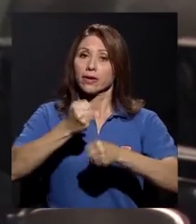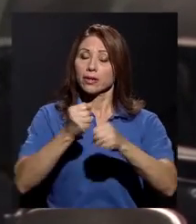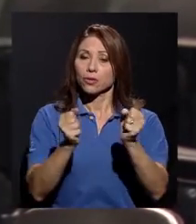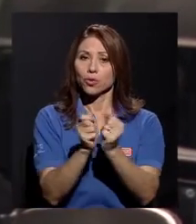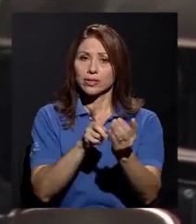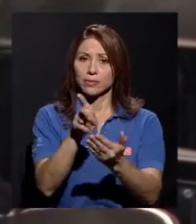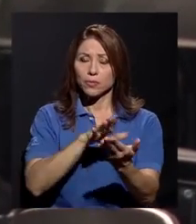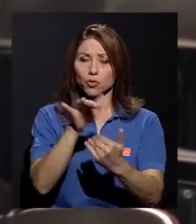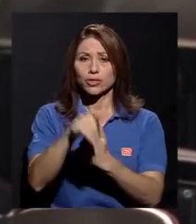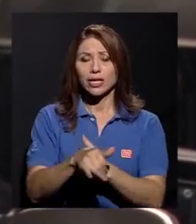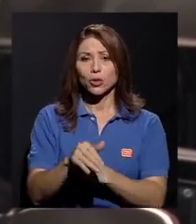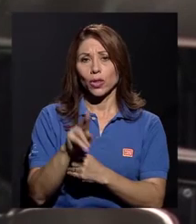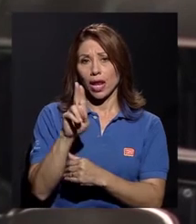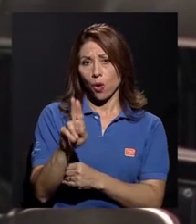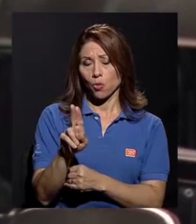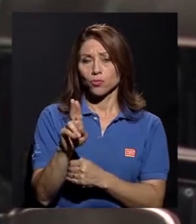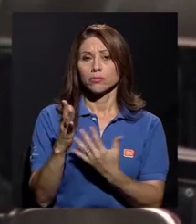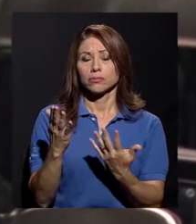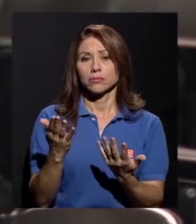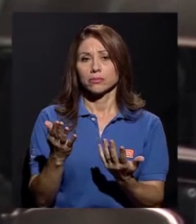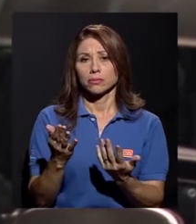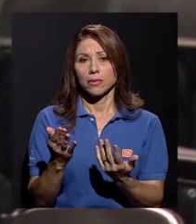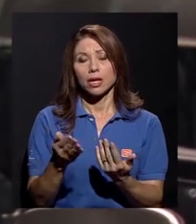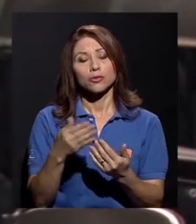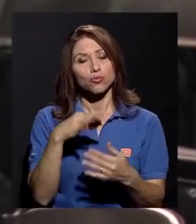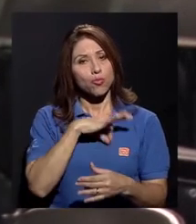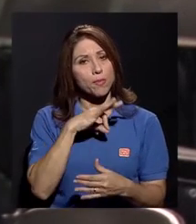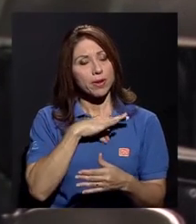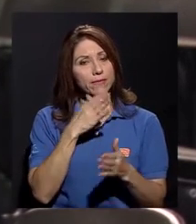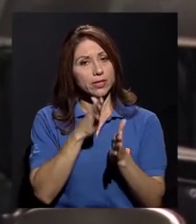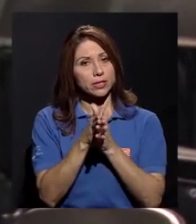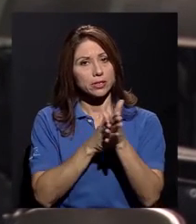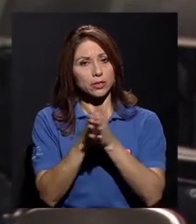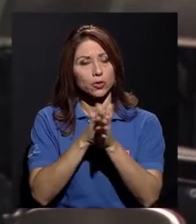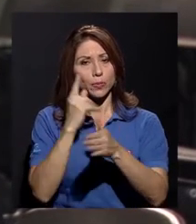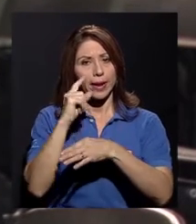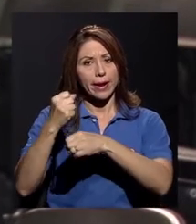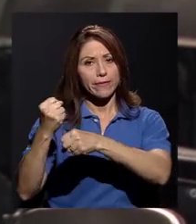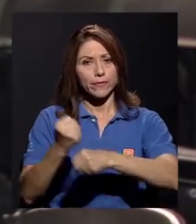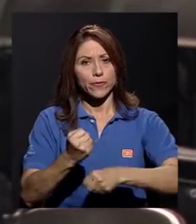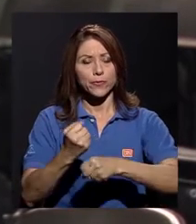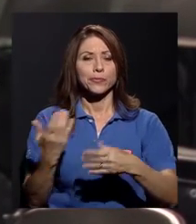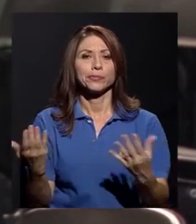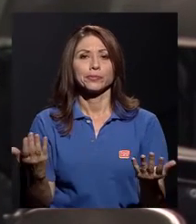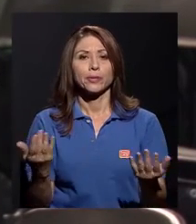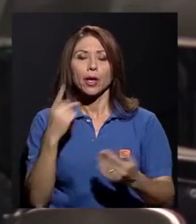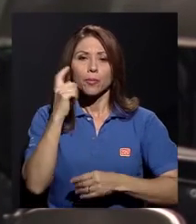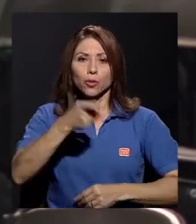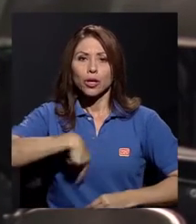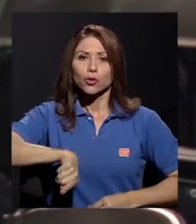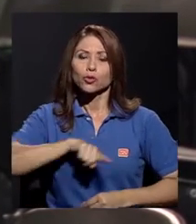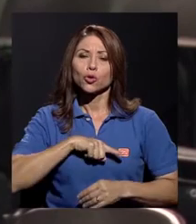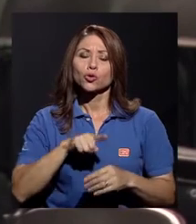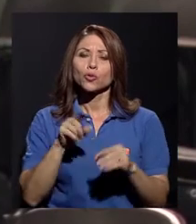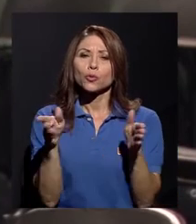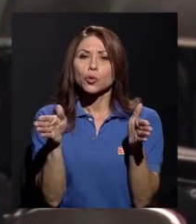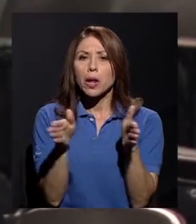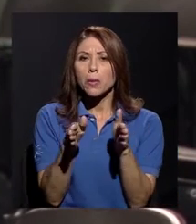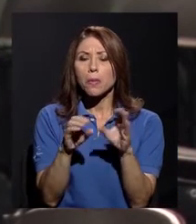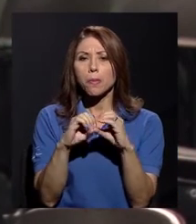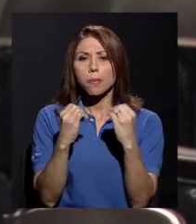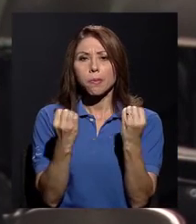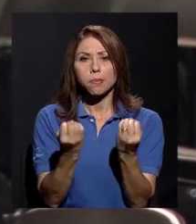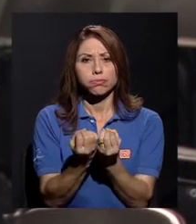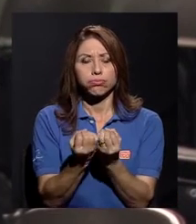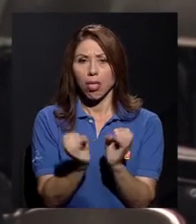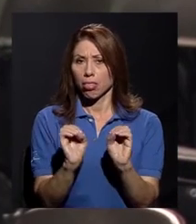de la U ha sido muy beneficioso para la fundación porque somos una organización pequeña, sin